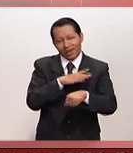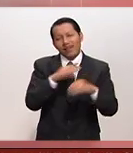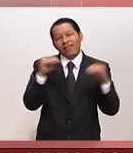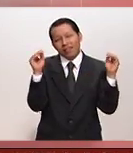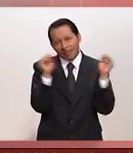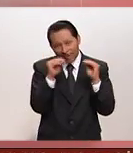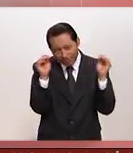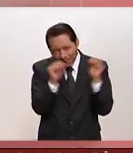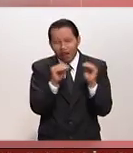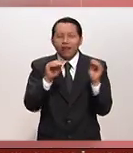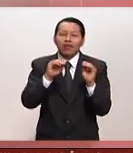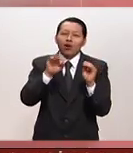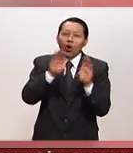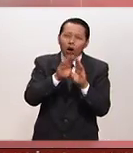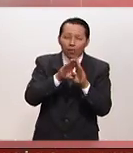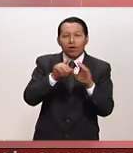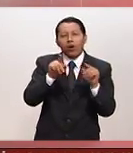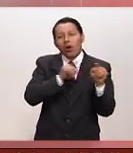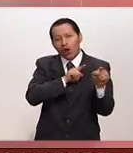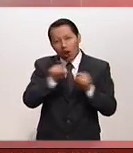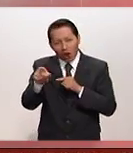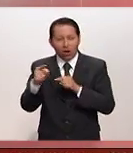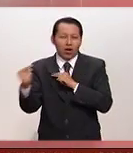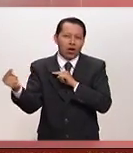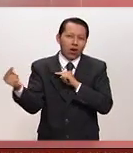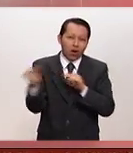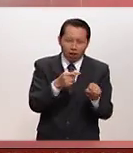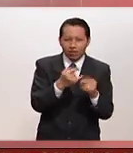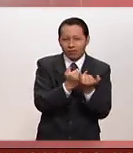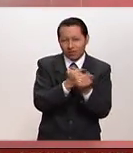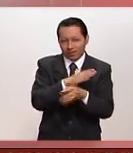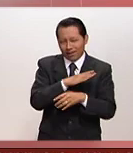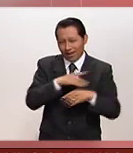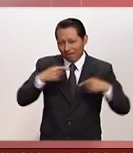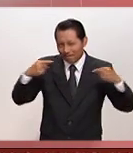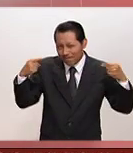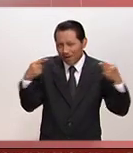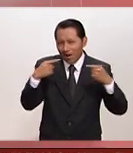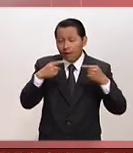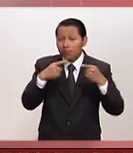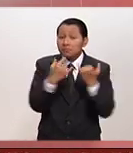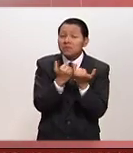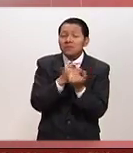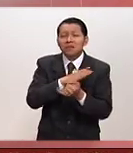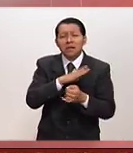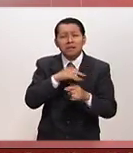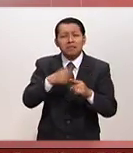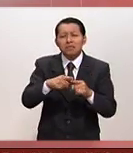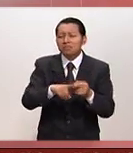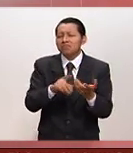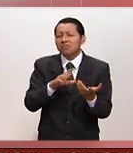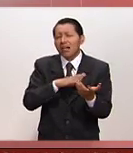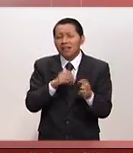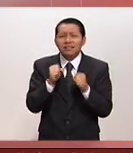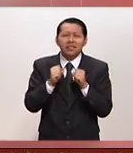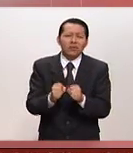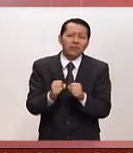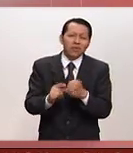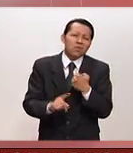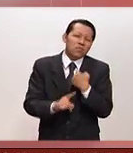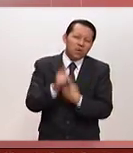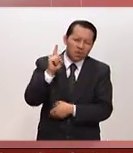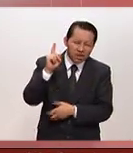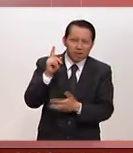en términos de acusaciones. Va a haber muchas injerencias mediáticas y eso incluye escándalos, incluye